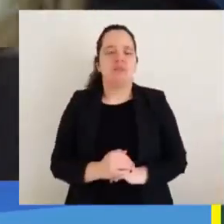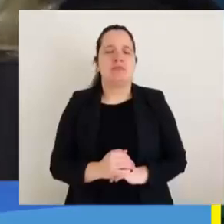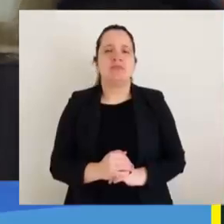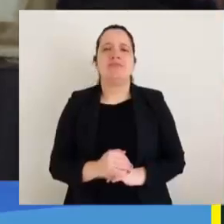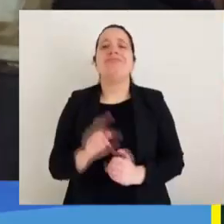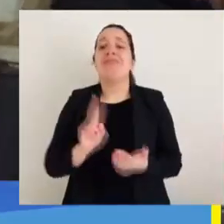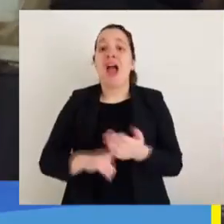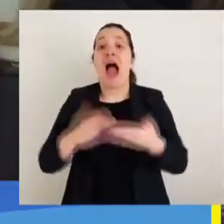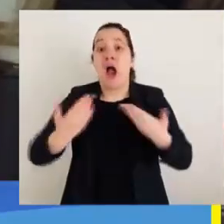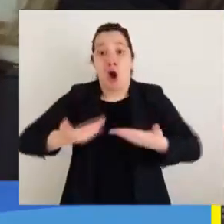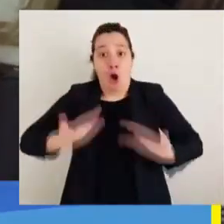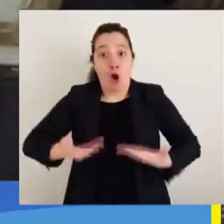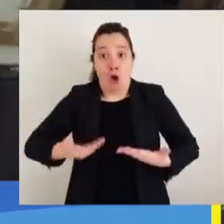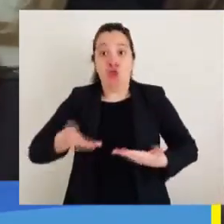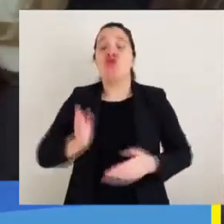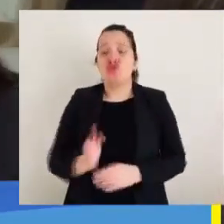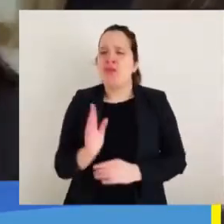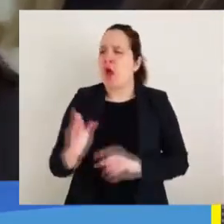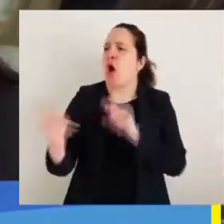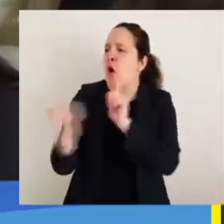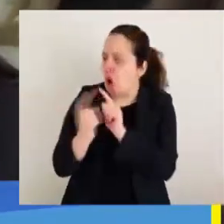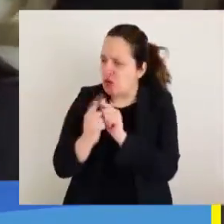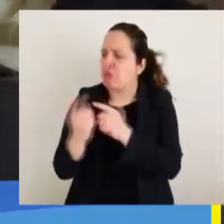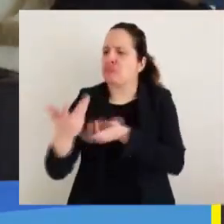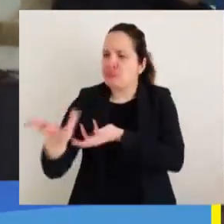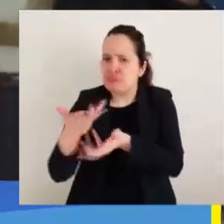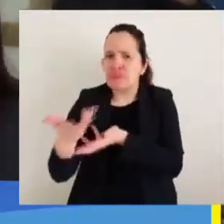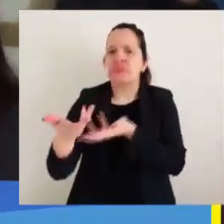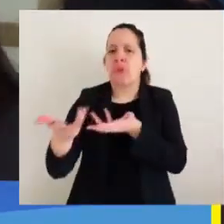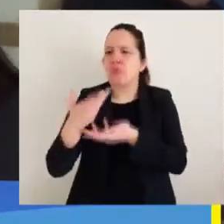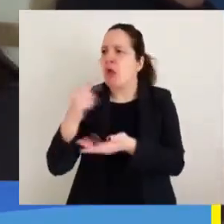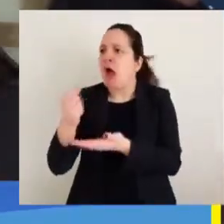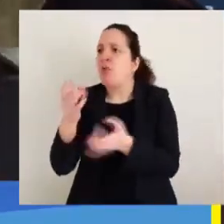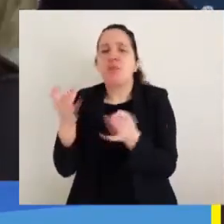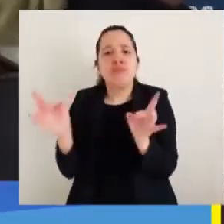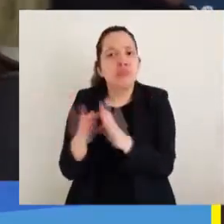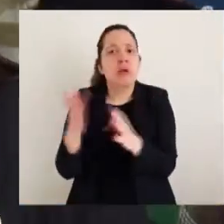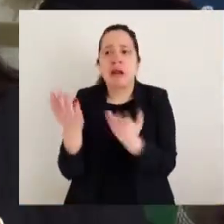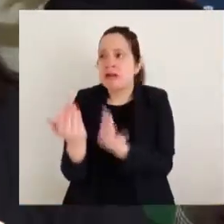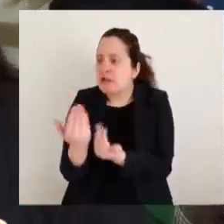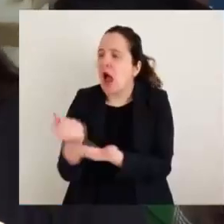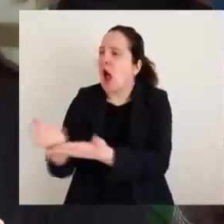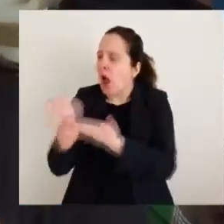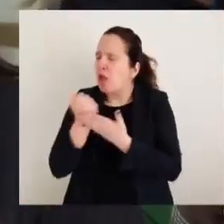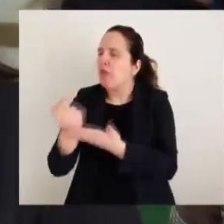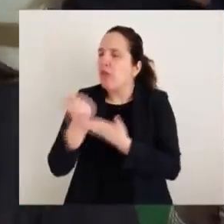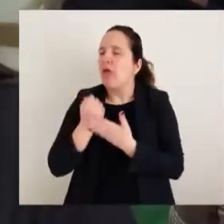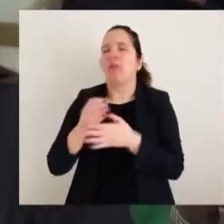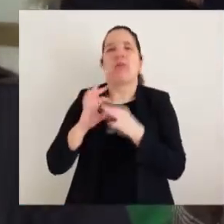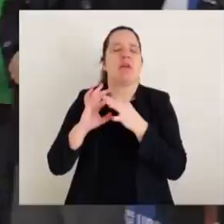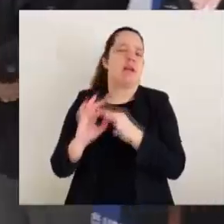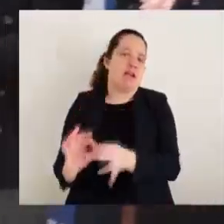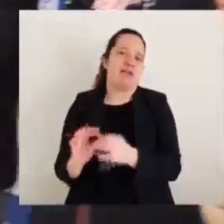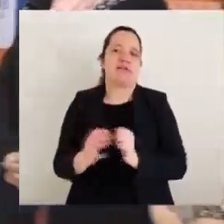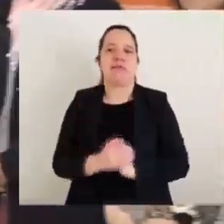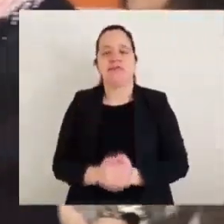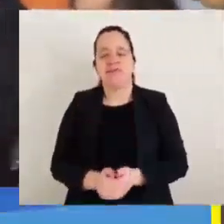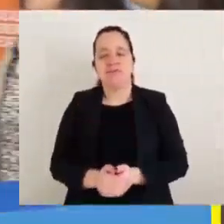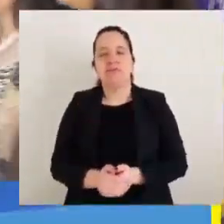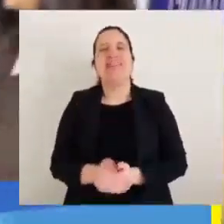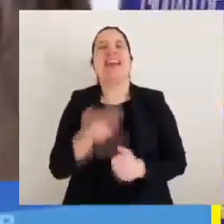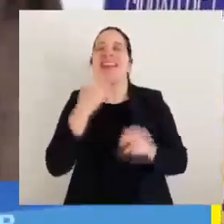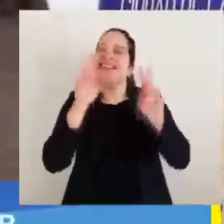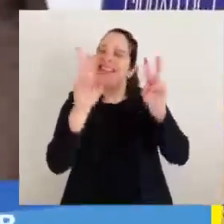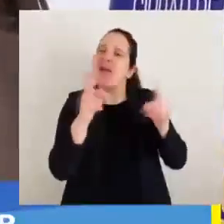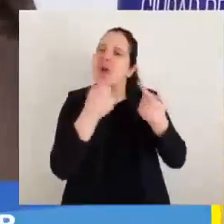hasta el día de hoy, siguen en contacto y a la orden para cualquier duda que tengamos. Entre los